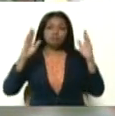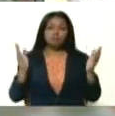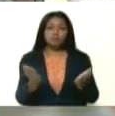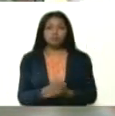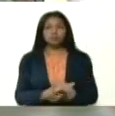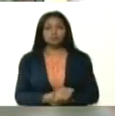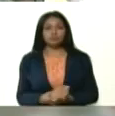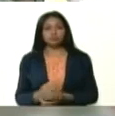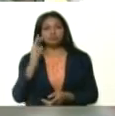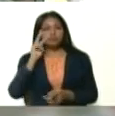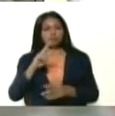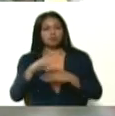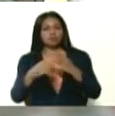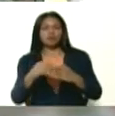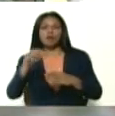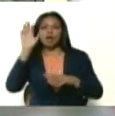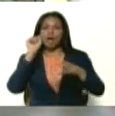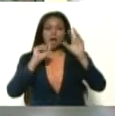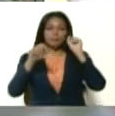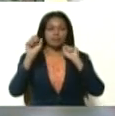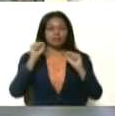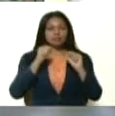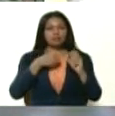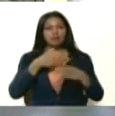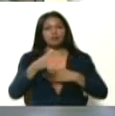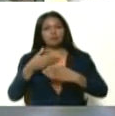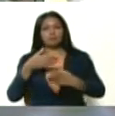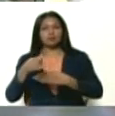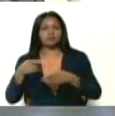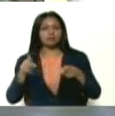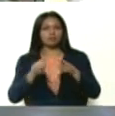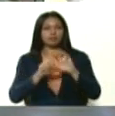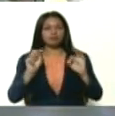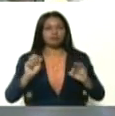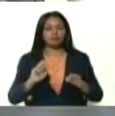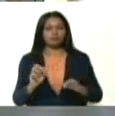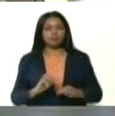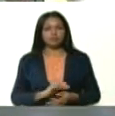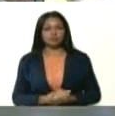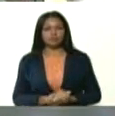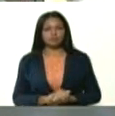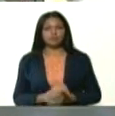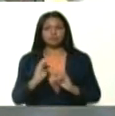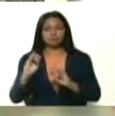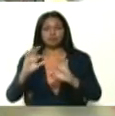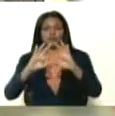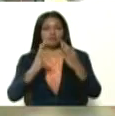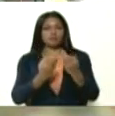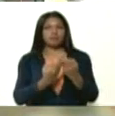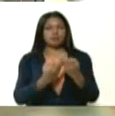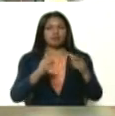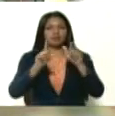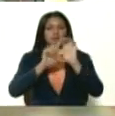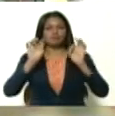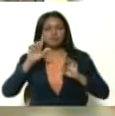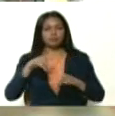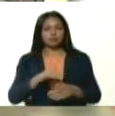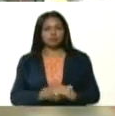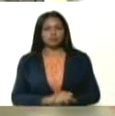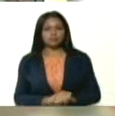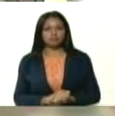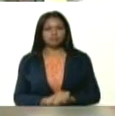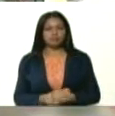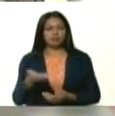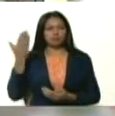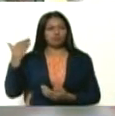En torno a él van a aprender a convivir, no como aquella familia patriarcal que ha dejado